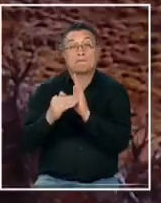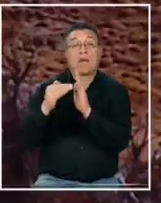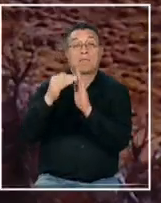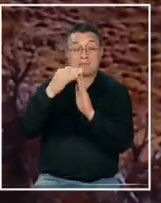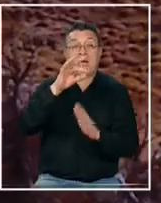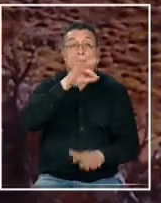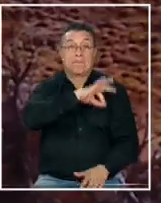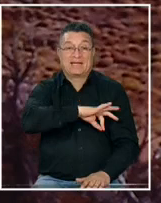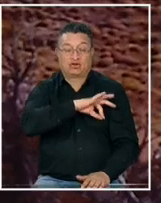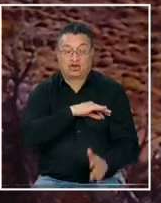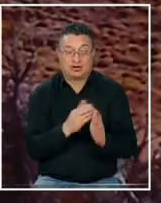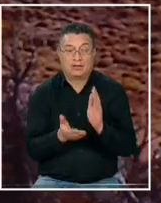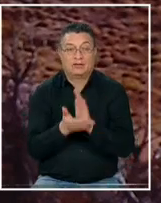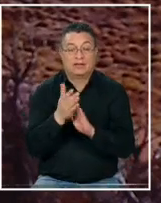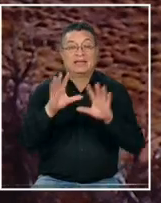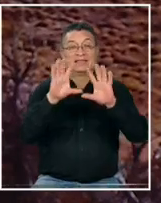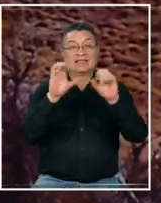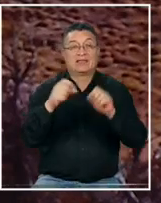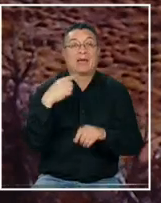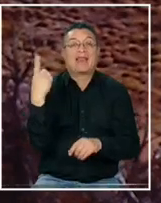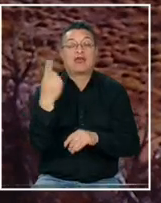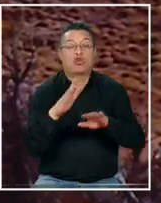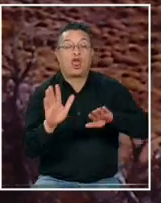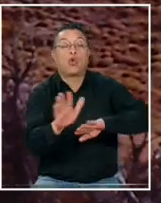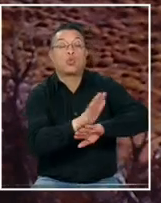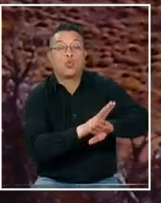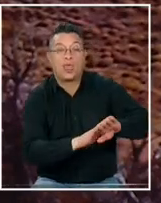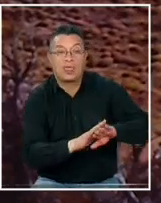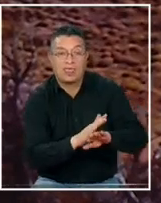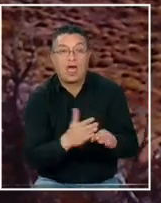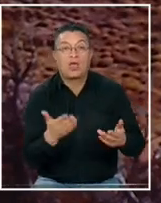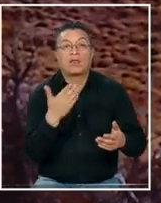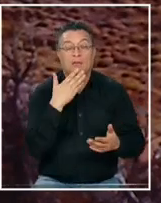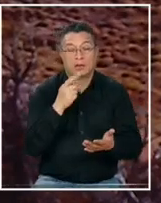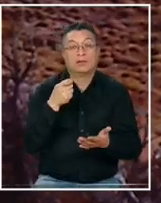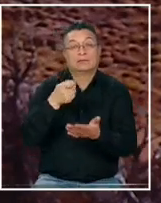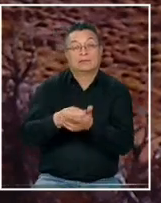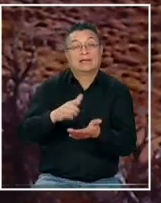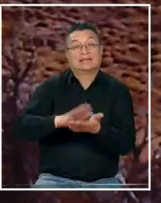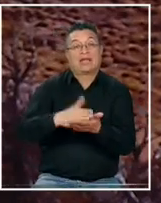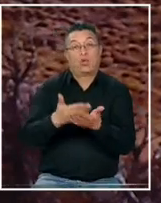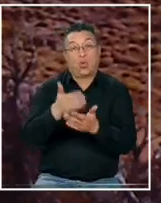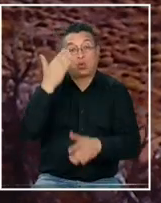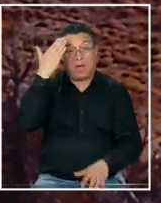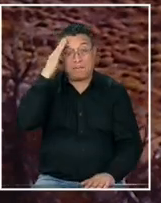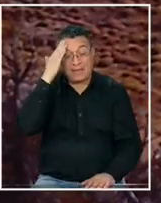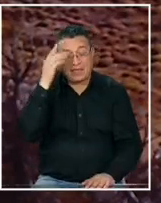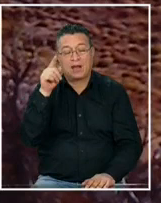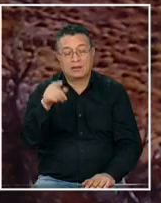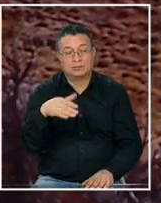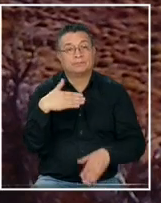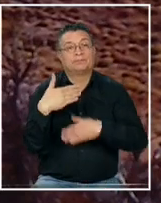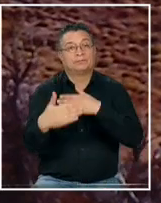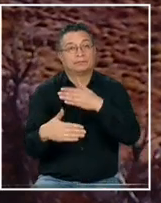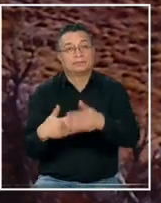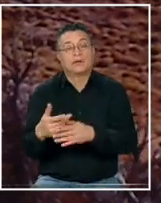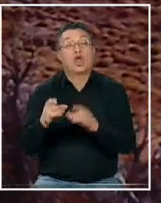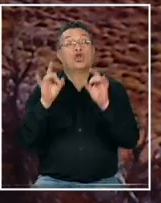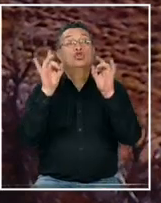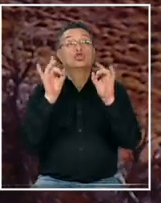pensiones financiar un sistema nacional de cuidado financiar salud mental va a sostenerse solo